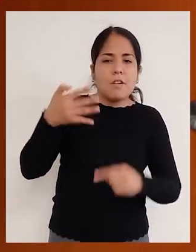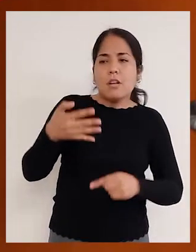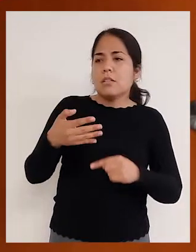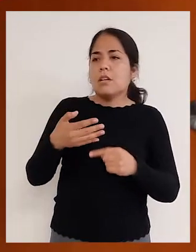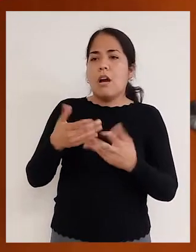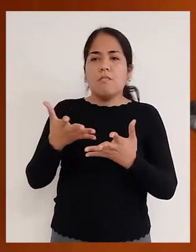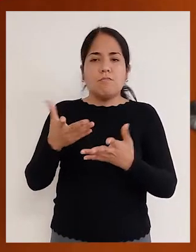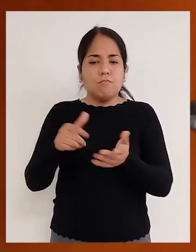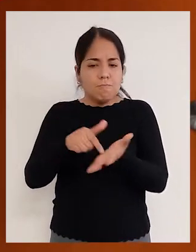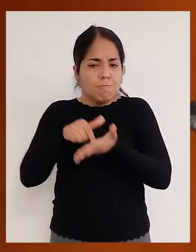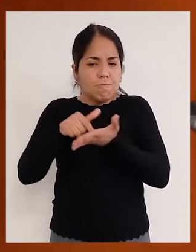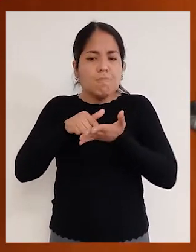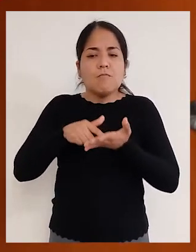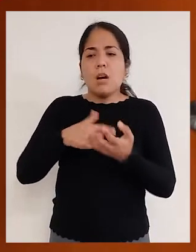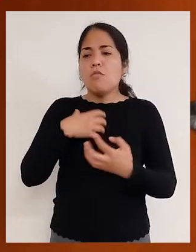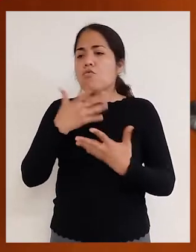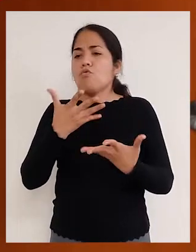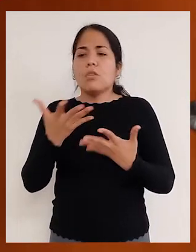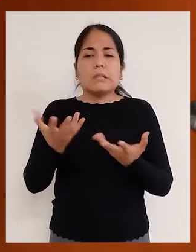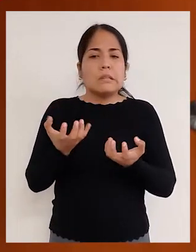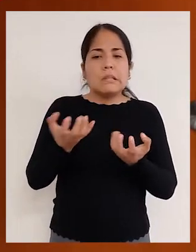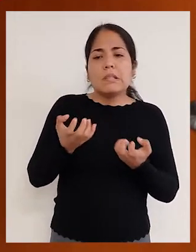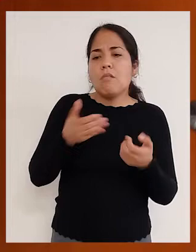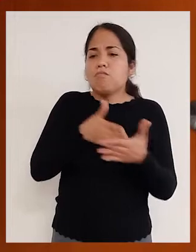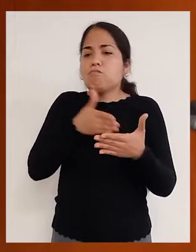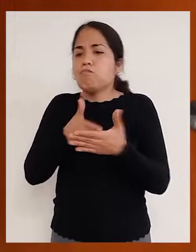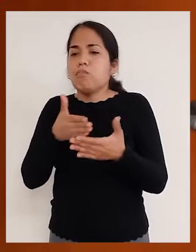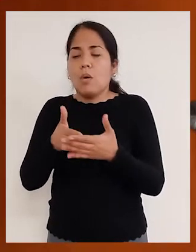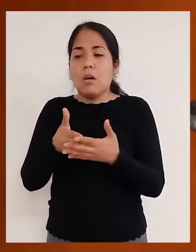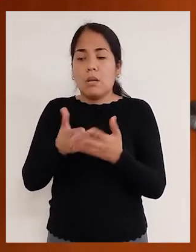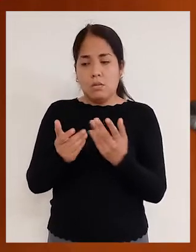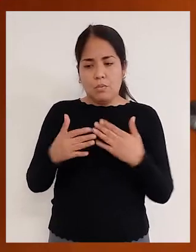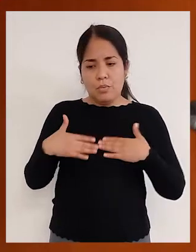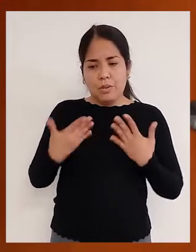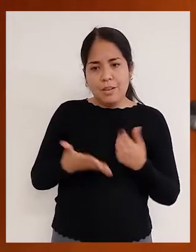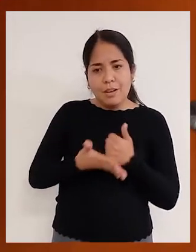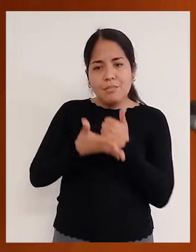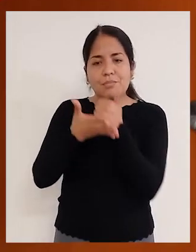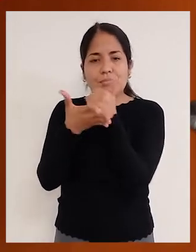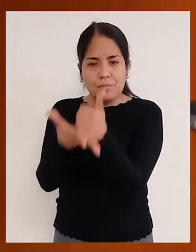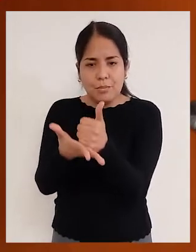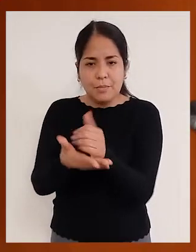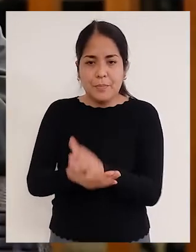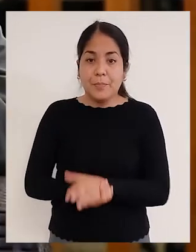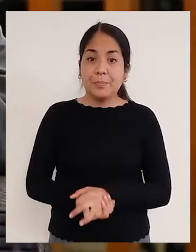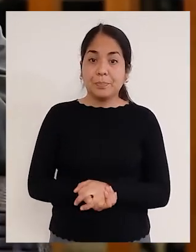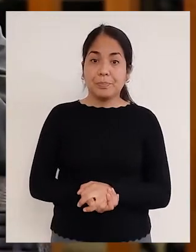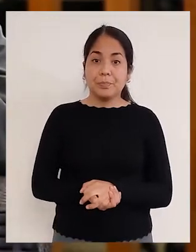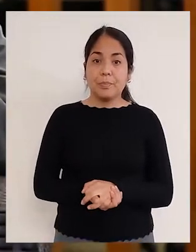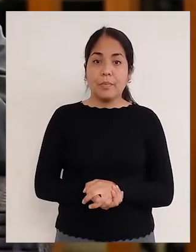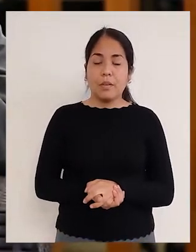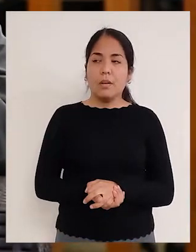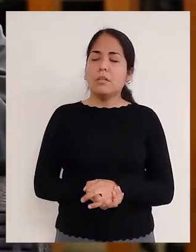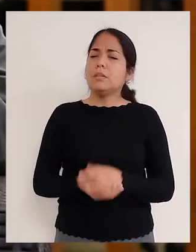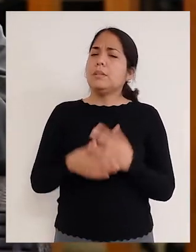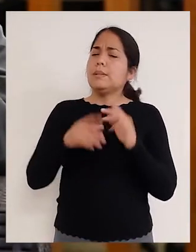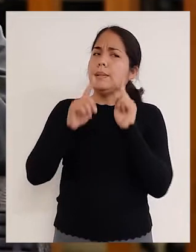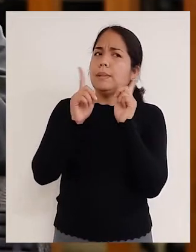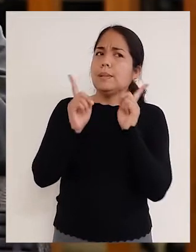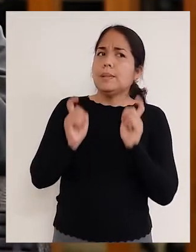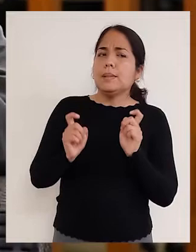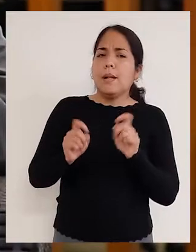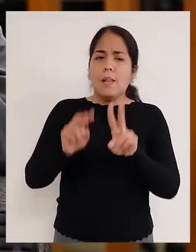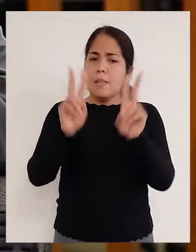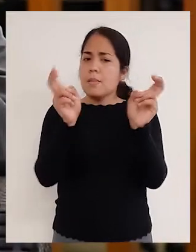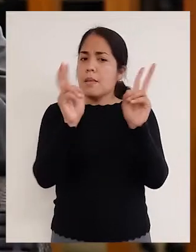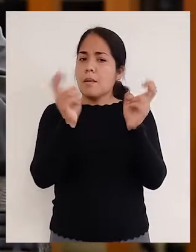demandas de personas con discapacidad que puedan presentar alguna barrera o algún impedimento en la ejercicio de sus derechos. Ahora dime, en uno de estos